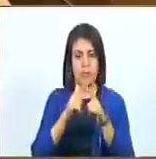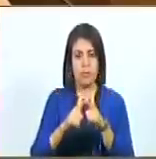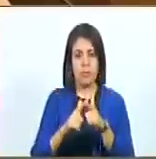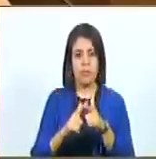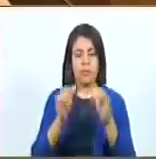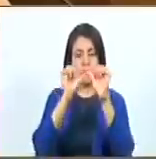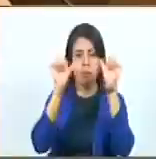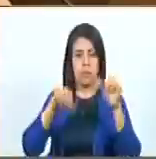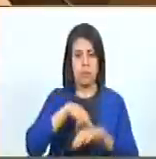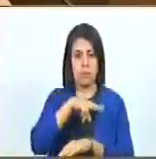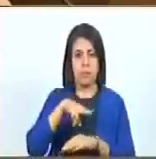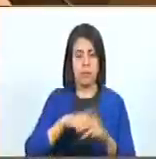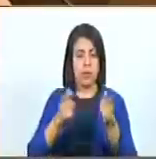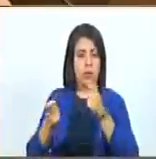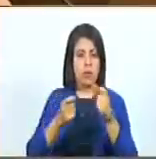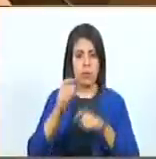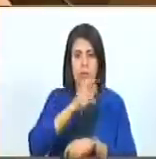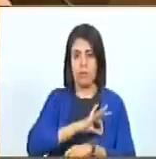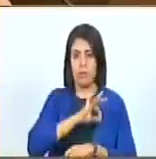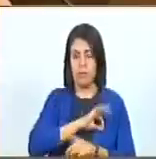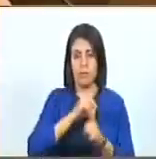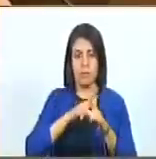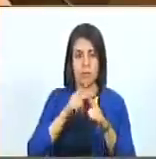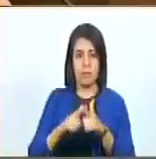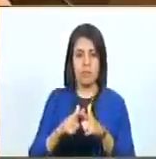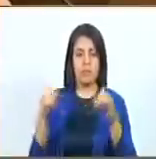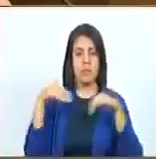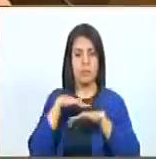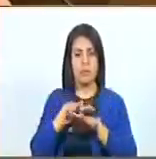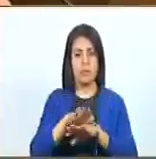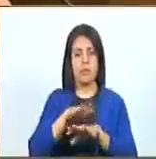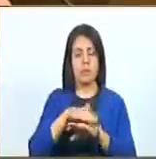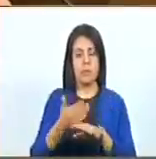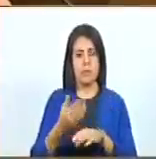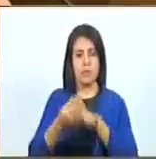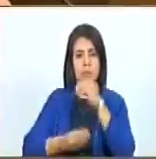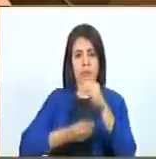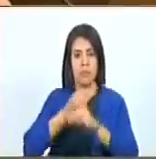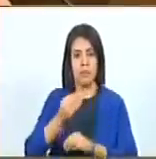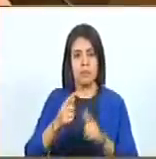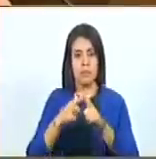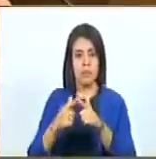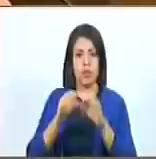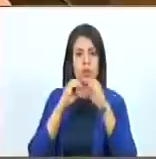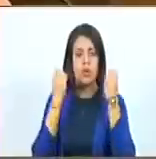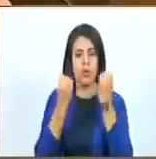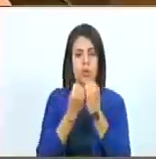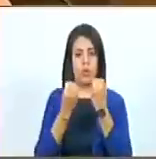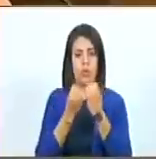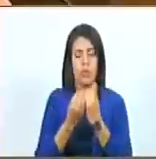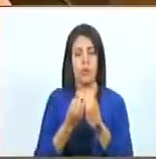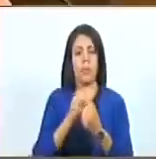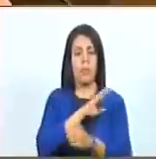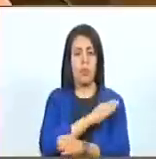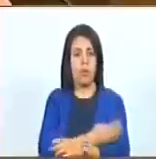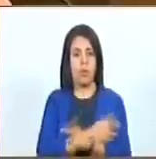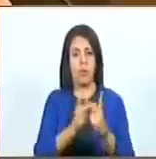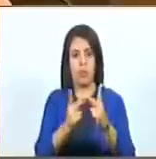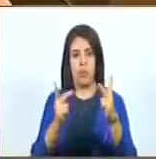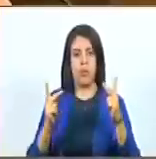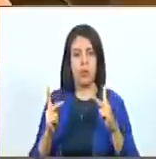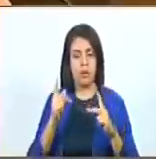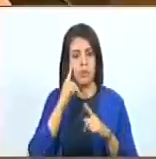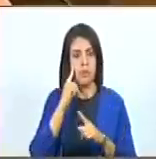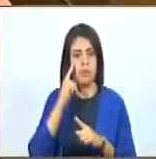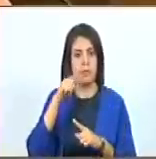El Sistema Nacional de Contraloría Social es la integración sinérgica de los órganos y entes del poder público con